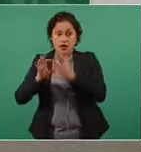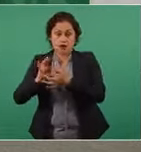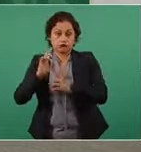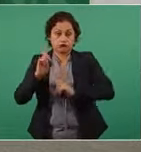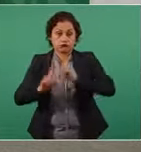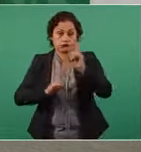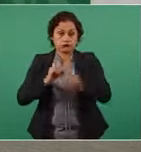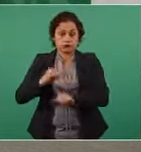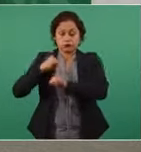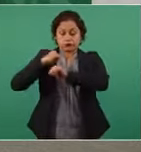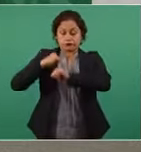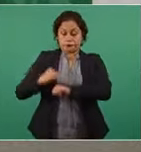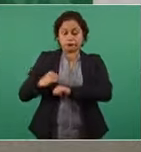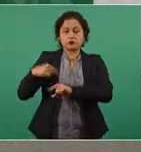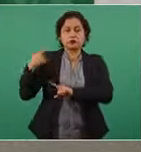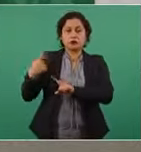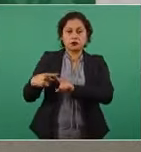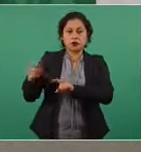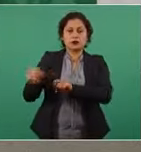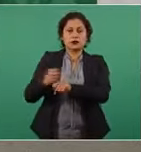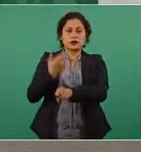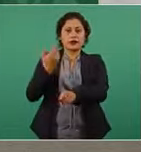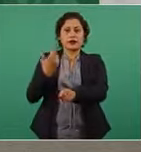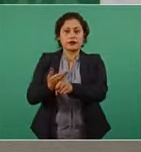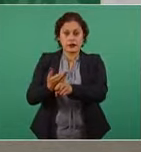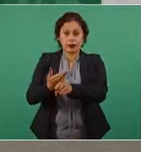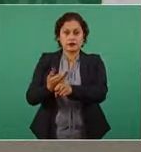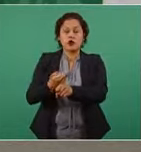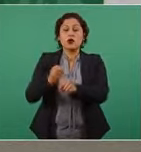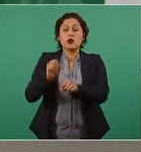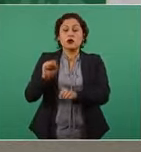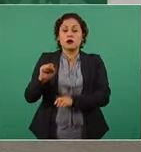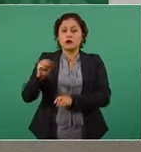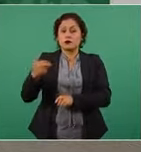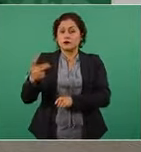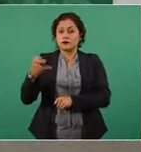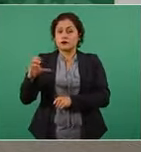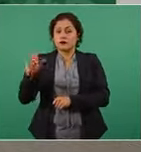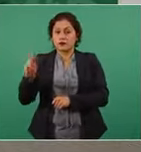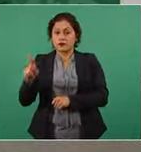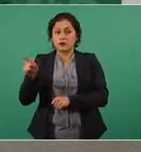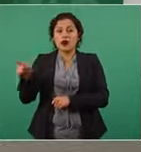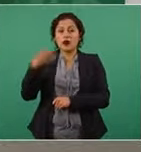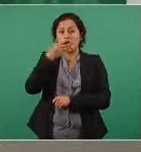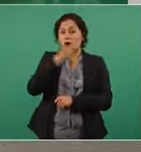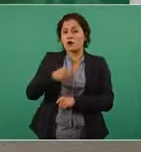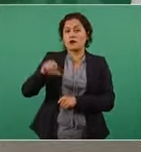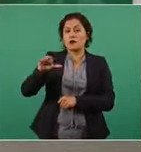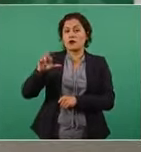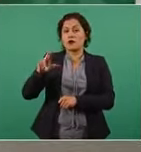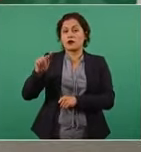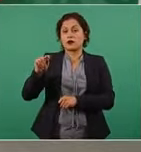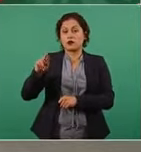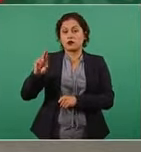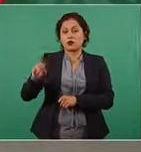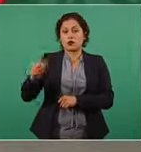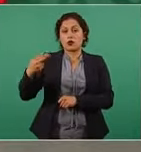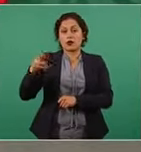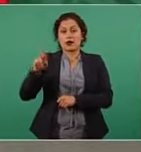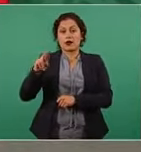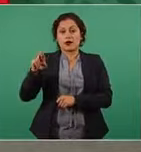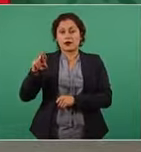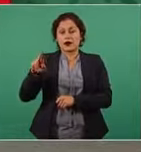el secretario de Hacienda, Arturo Herrera. Él tiene esa